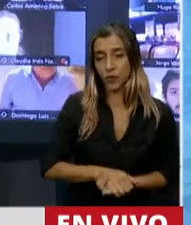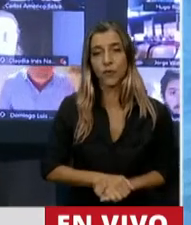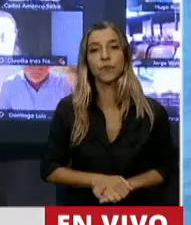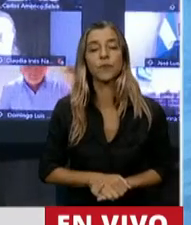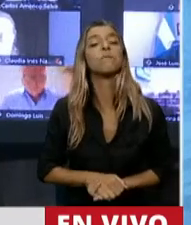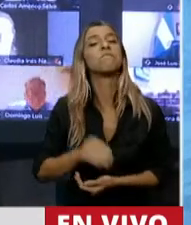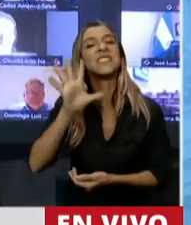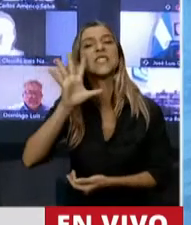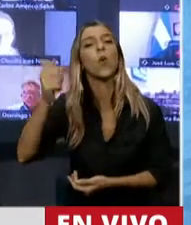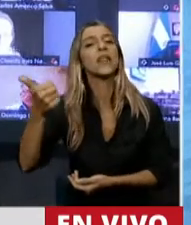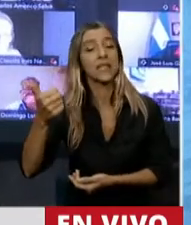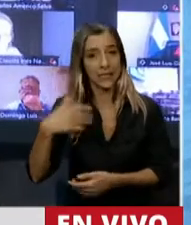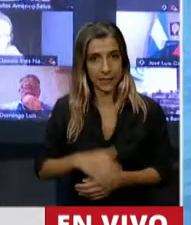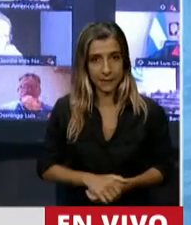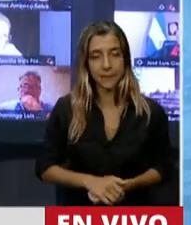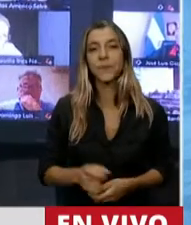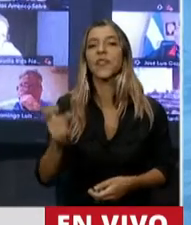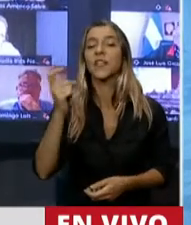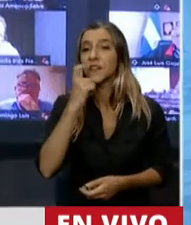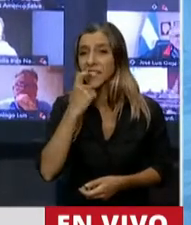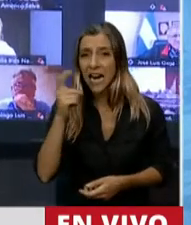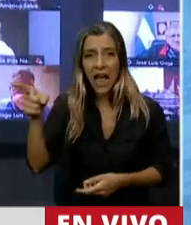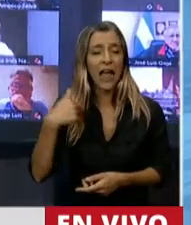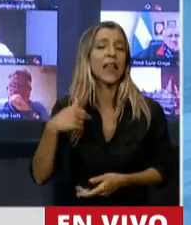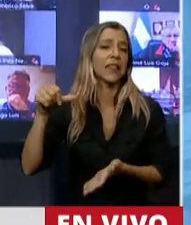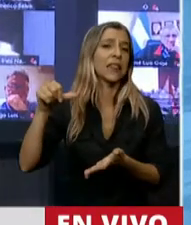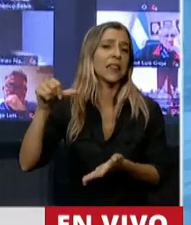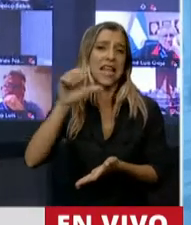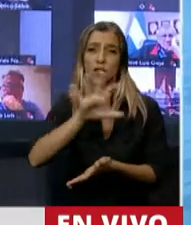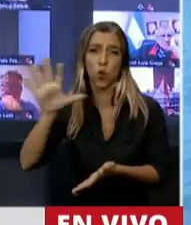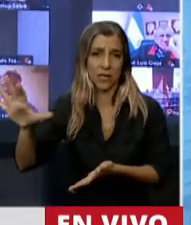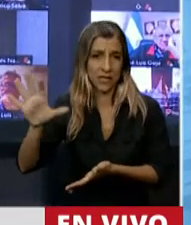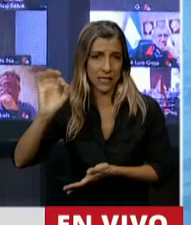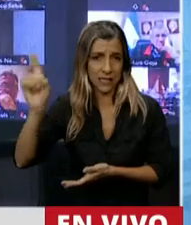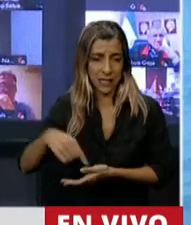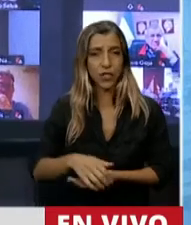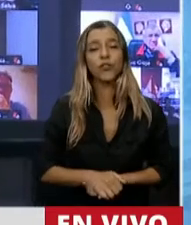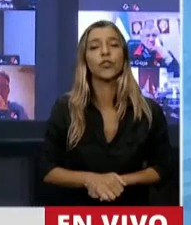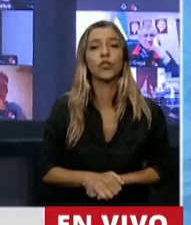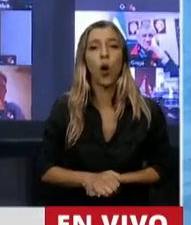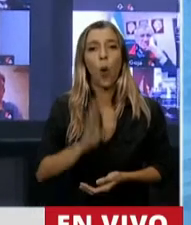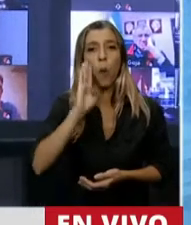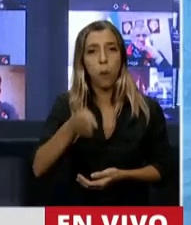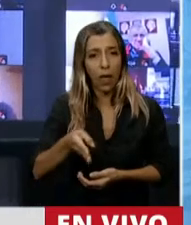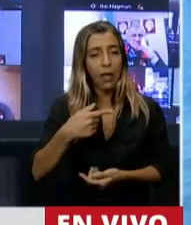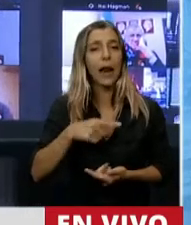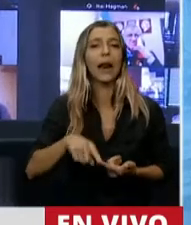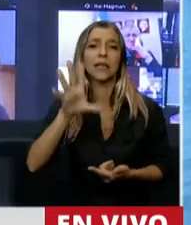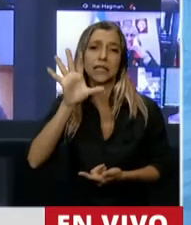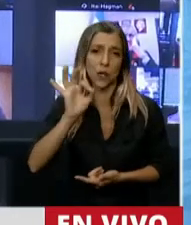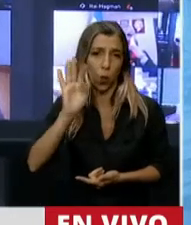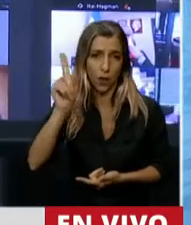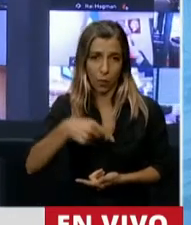56%. Finlandia, el 55%. Bélgica, el 50%.